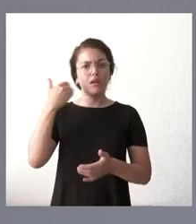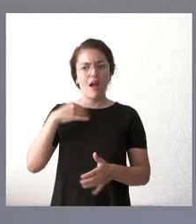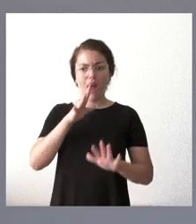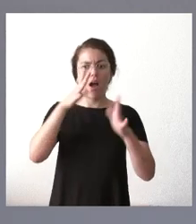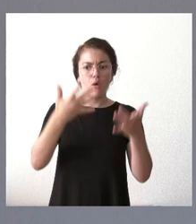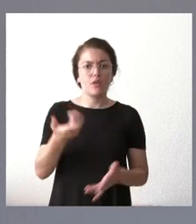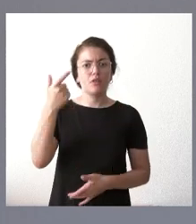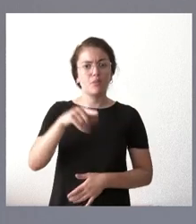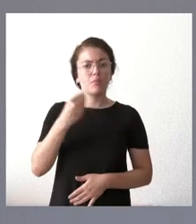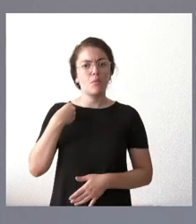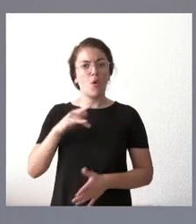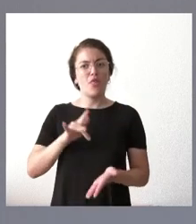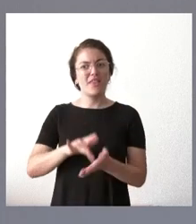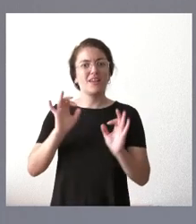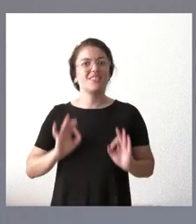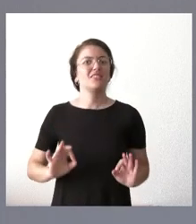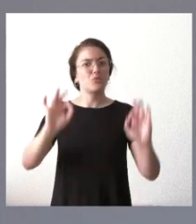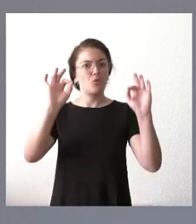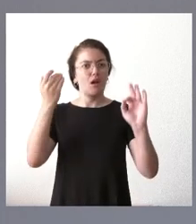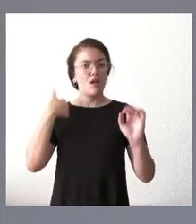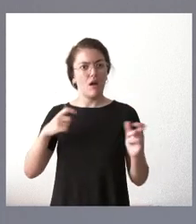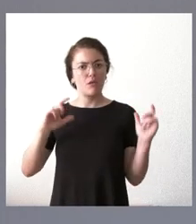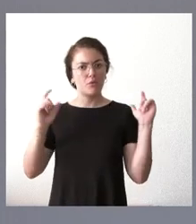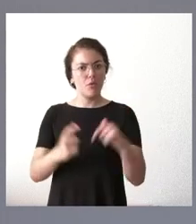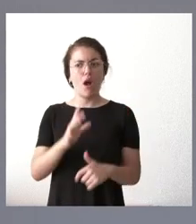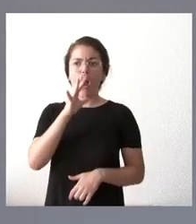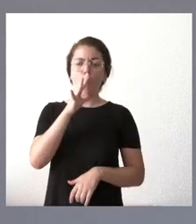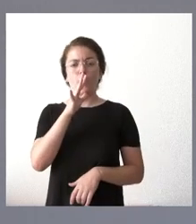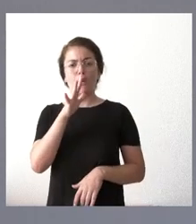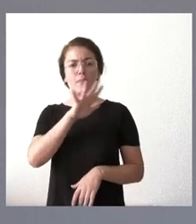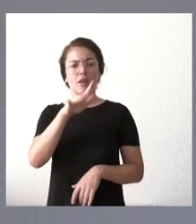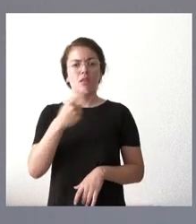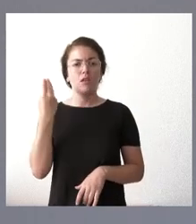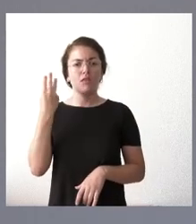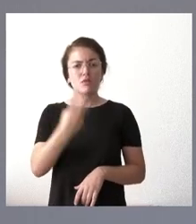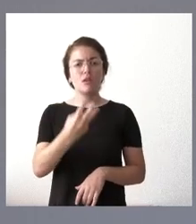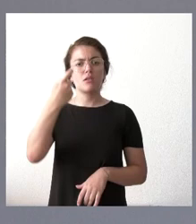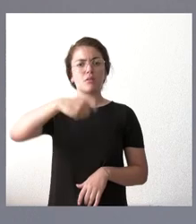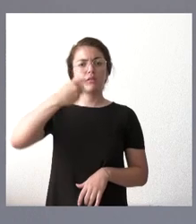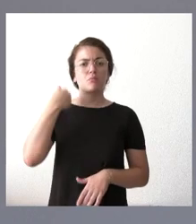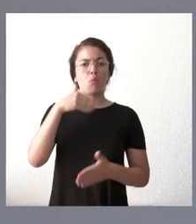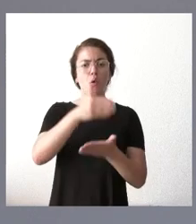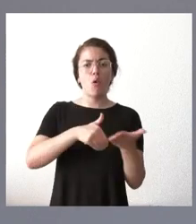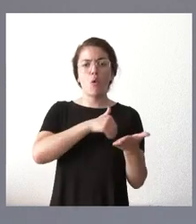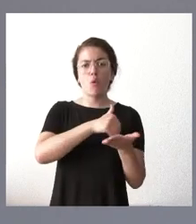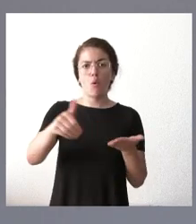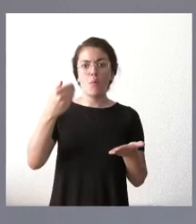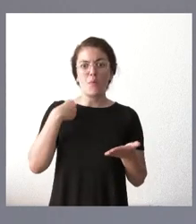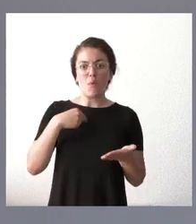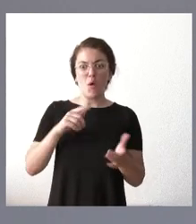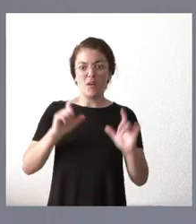singular y parece ser que ahora lo que se plantea es recibir a tres presidentes de comunidades autónomas en el mismo día